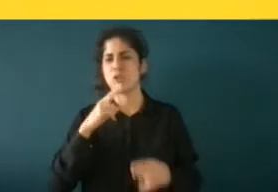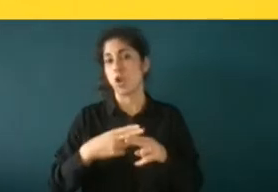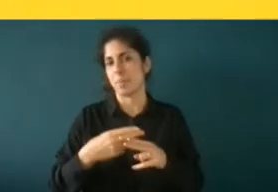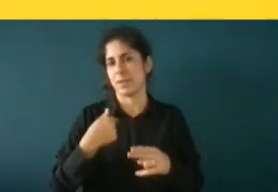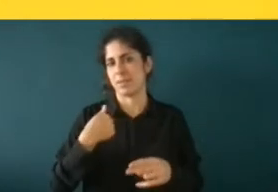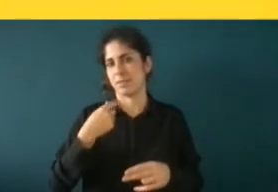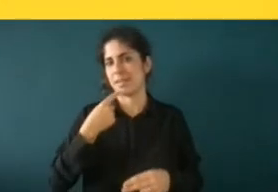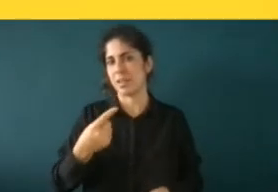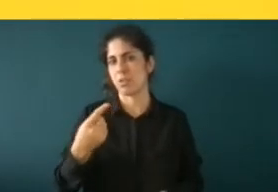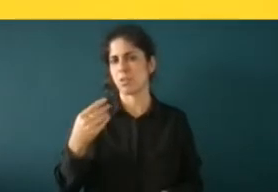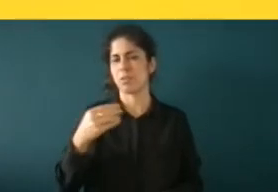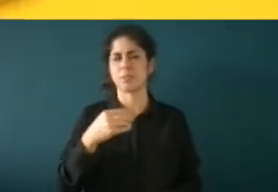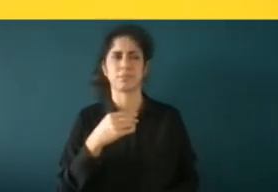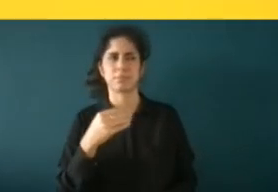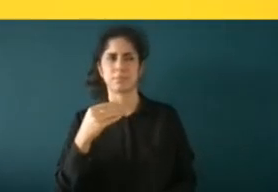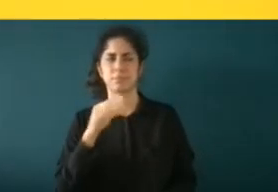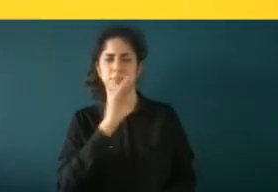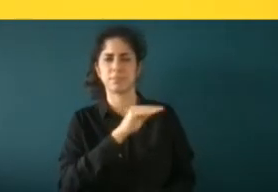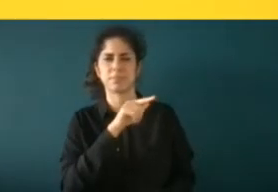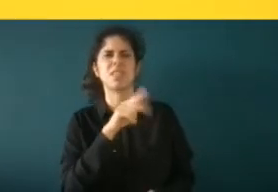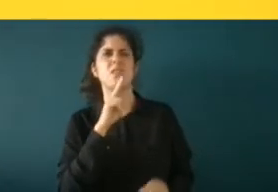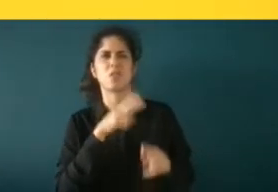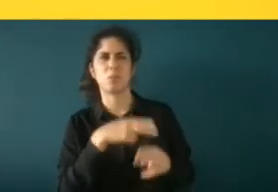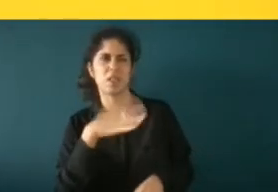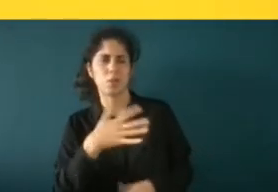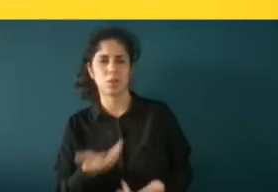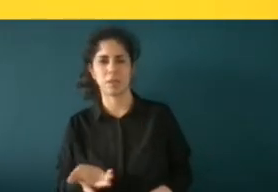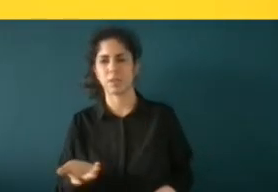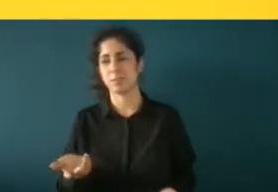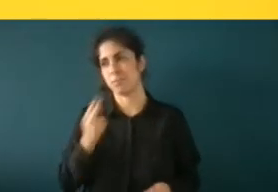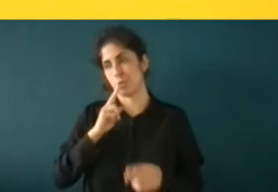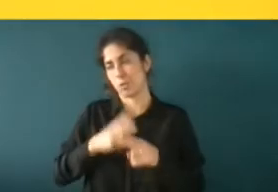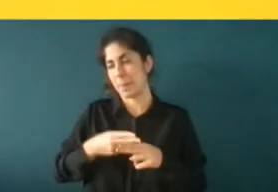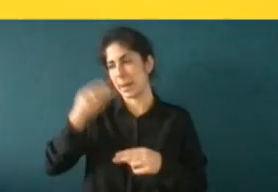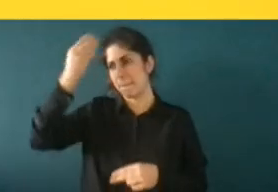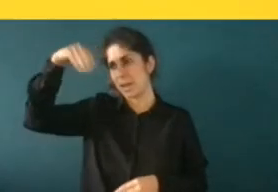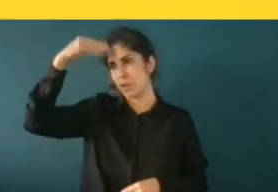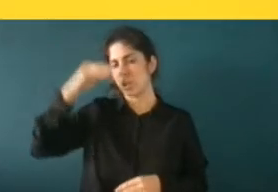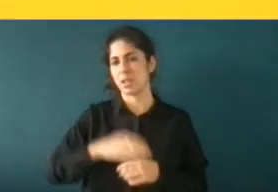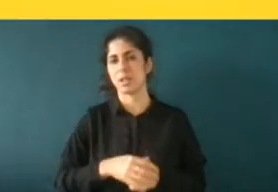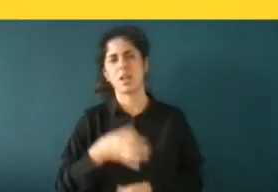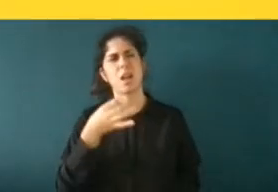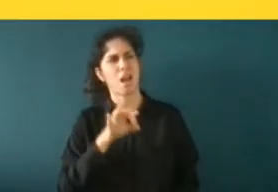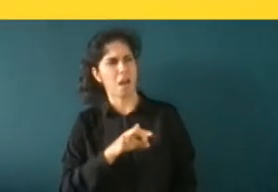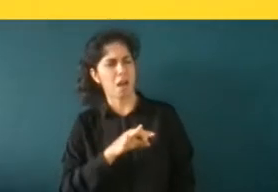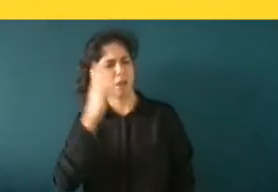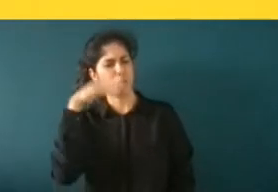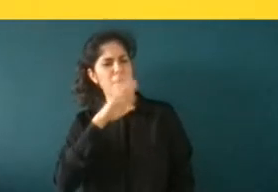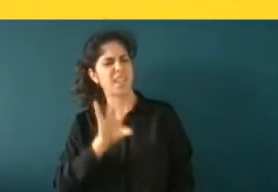se quedan un poco extrañados cuando ya les digo que el nombre es marroquí ah y por qué tus padres te pusieron un nombre marroquí